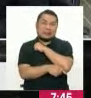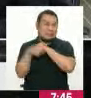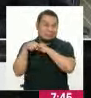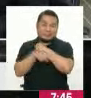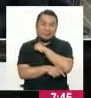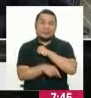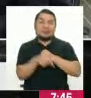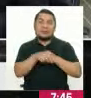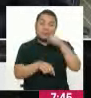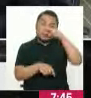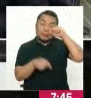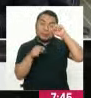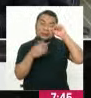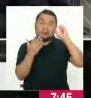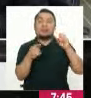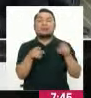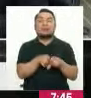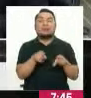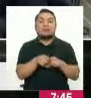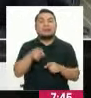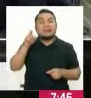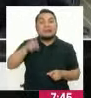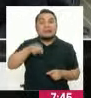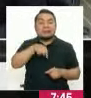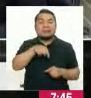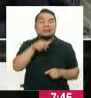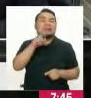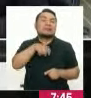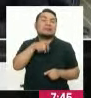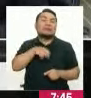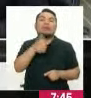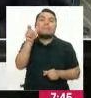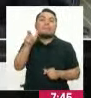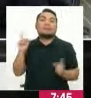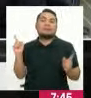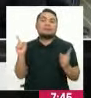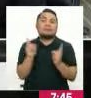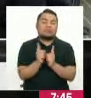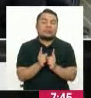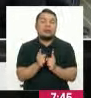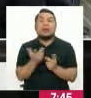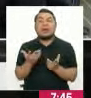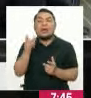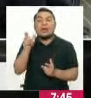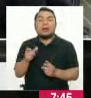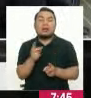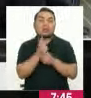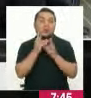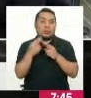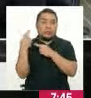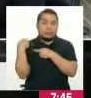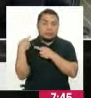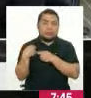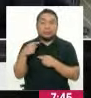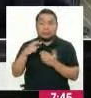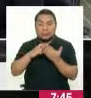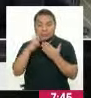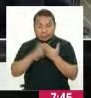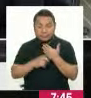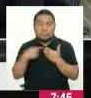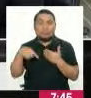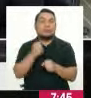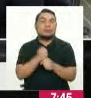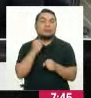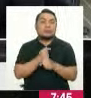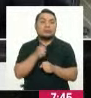generalmente también requieren a un tercero, que es el cuidador o cuidadora. Y desde el programa, nosotros venimos trabajando